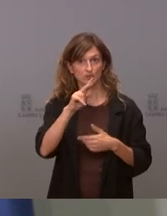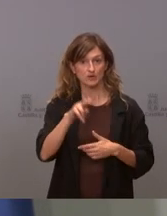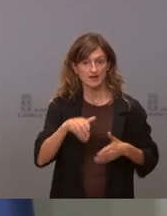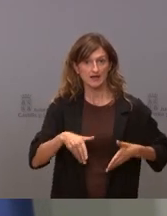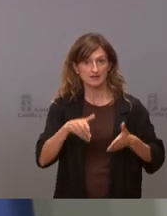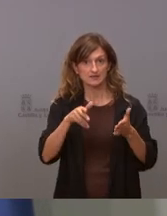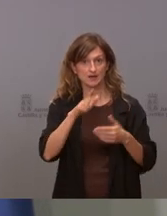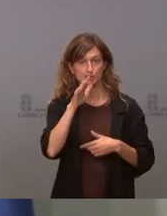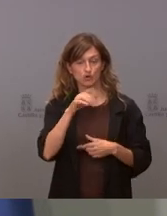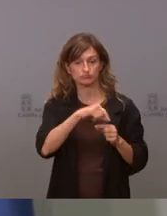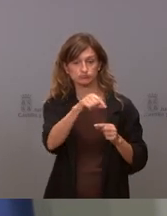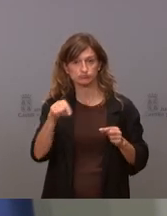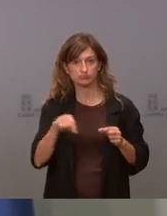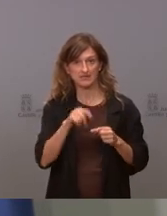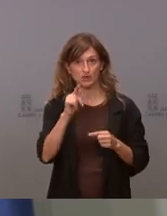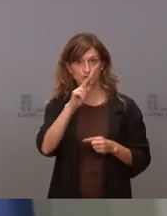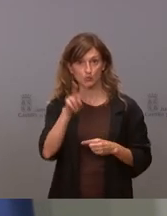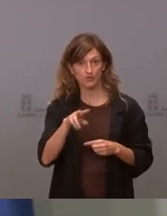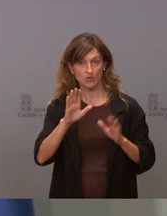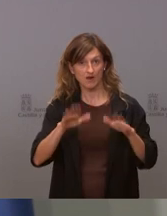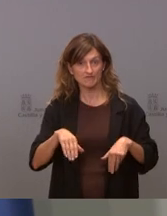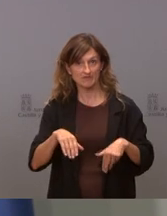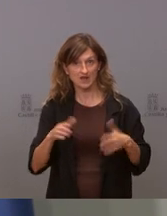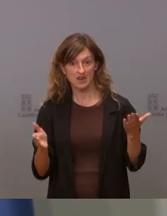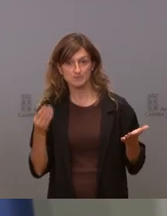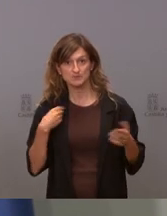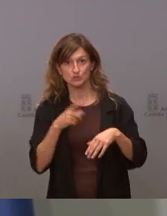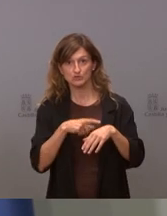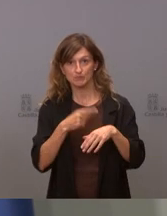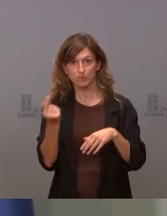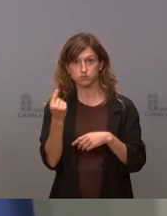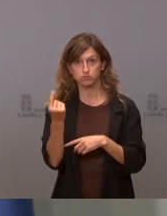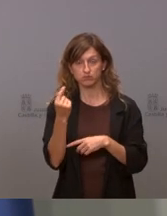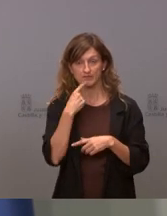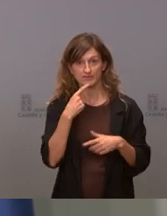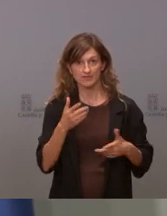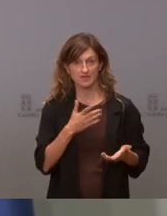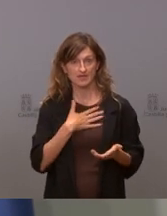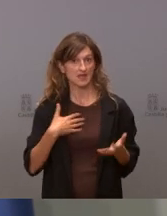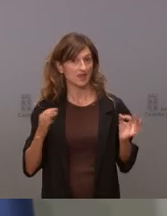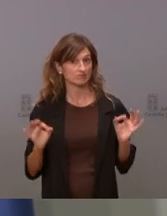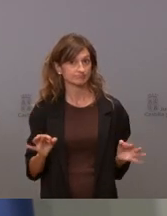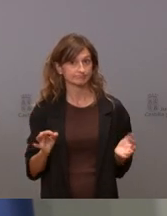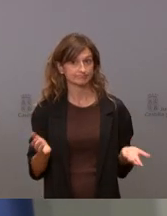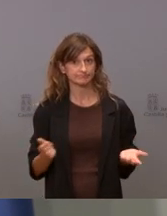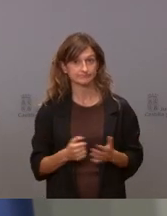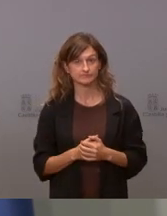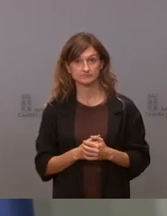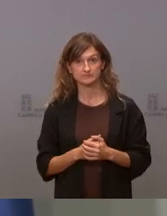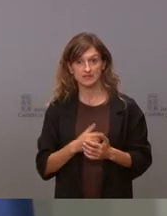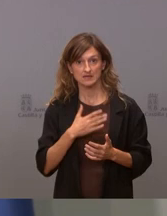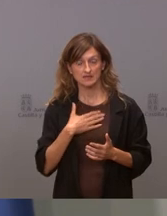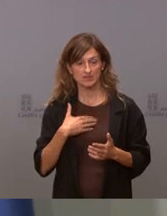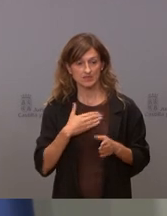por kilómetro cuadrado y me está diciendo a la vez que quiere que es